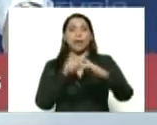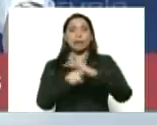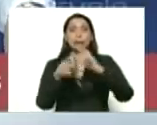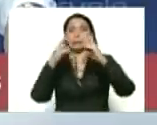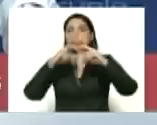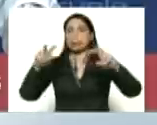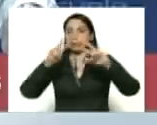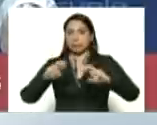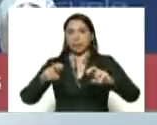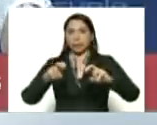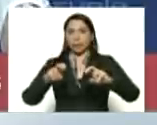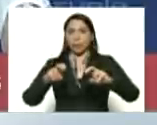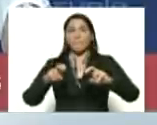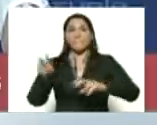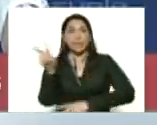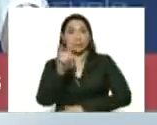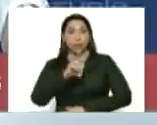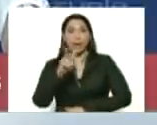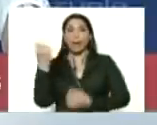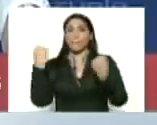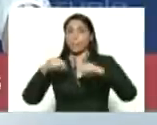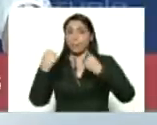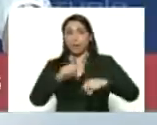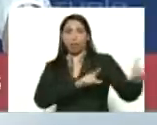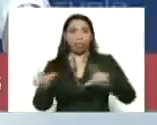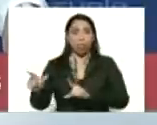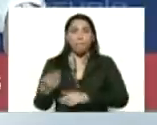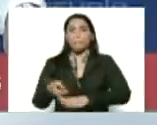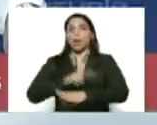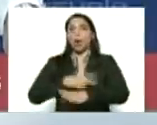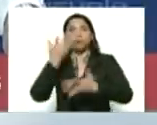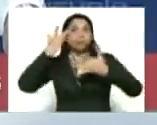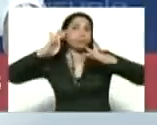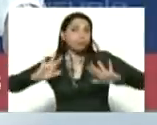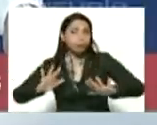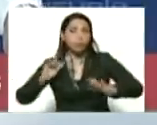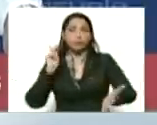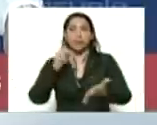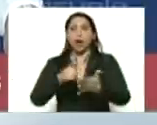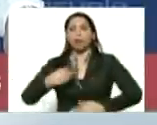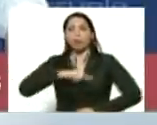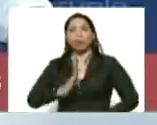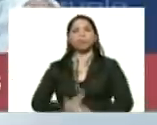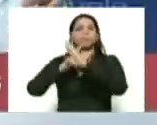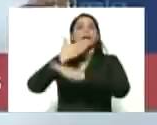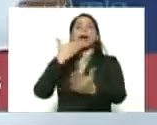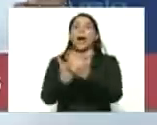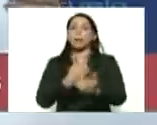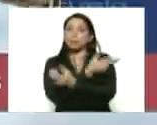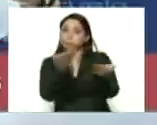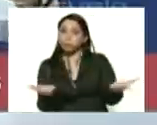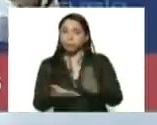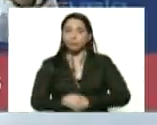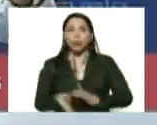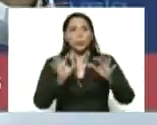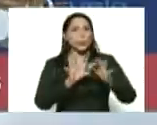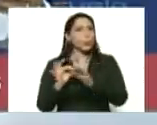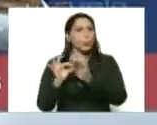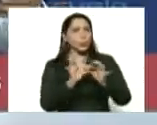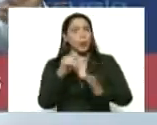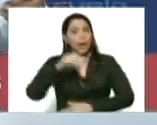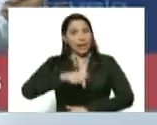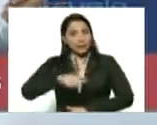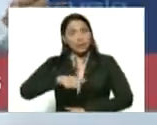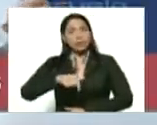preparada para lo peor. Por si hubiera llegado, pero lo hemos detenido. Gracias a todos. A la Unión, aquí está hoy,